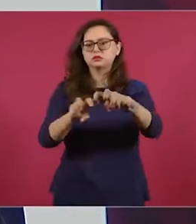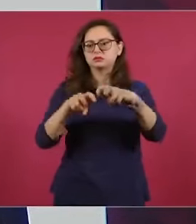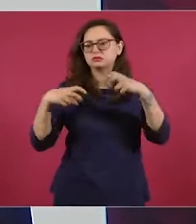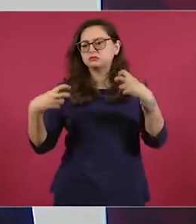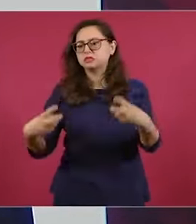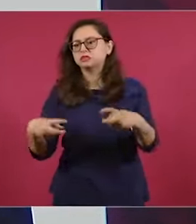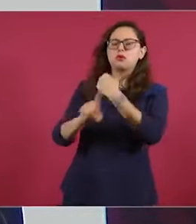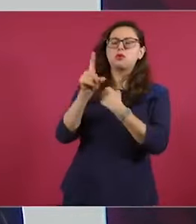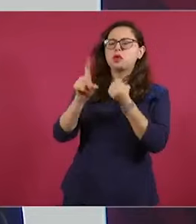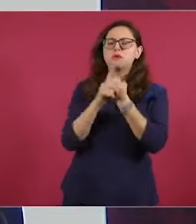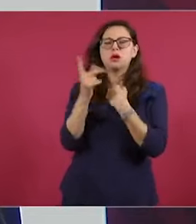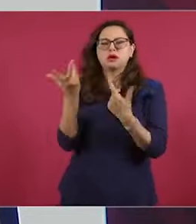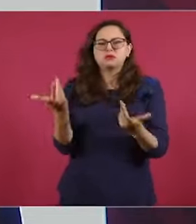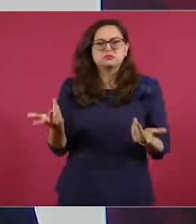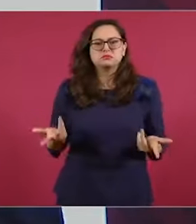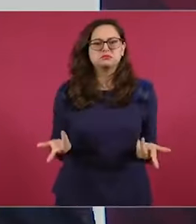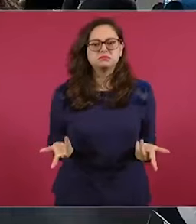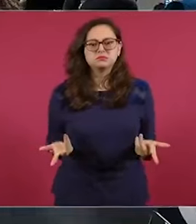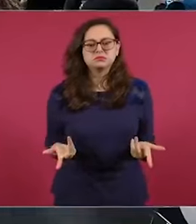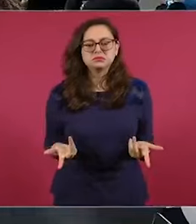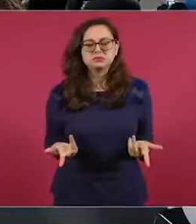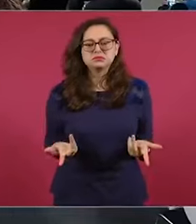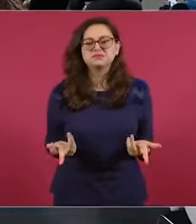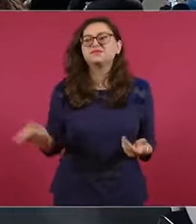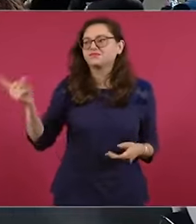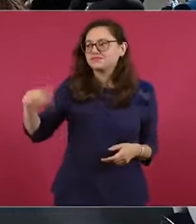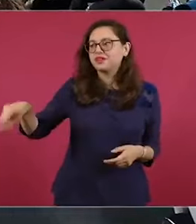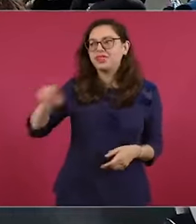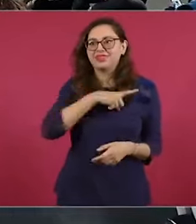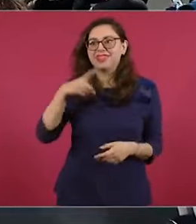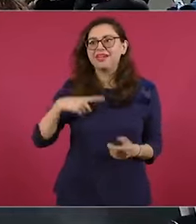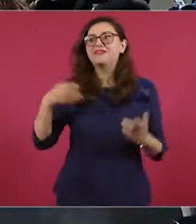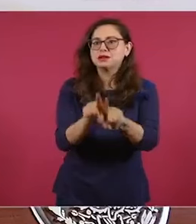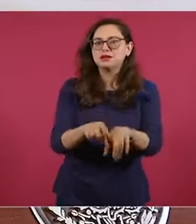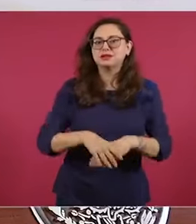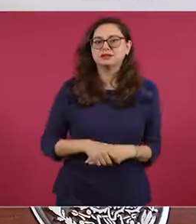a los ministros? Ellos deberían de estar apoyando eso.